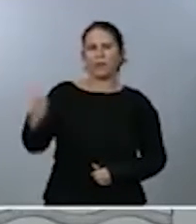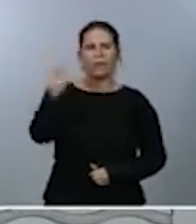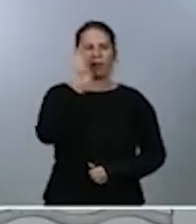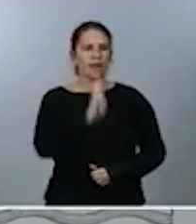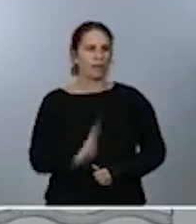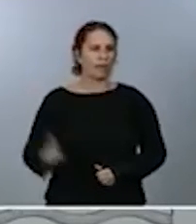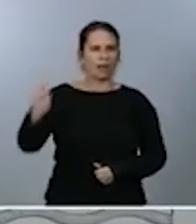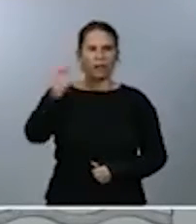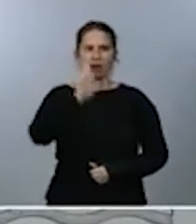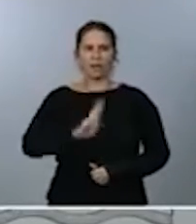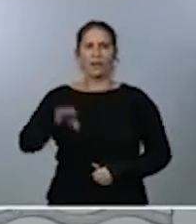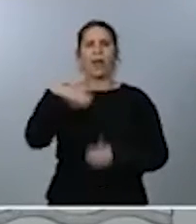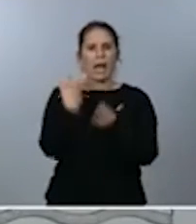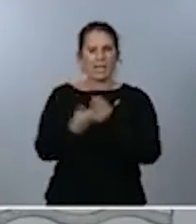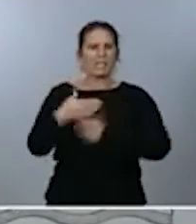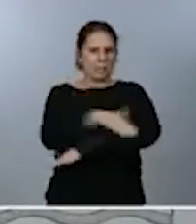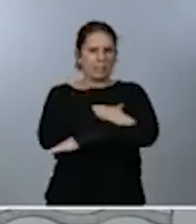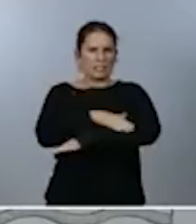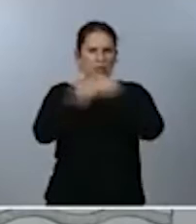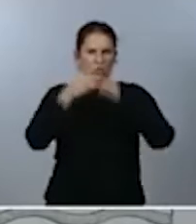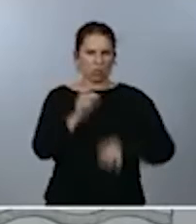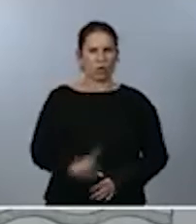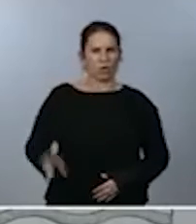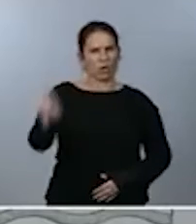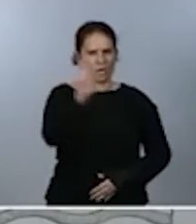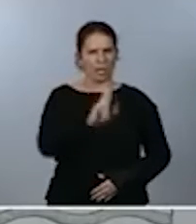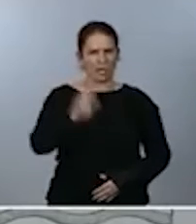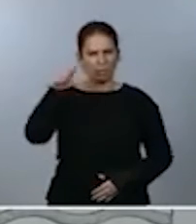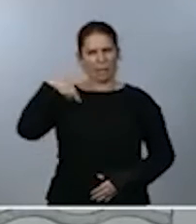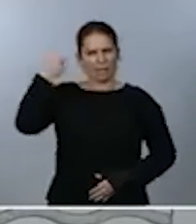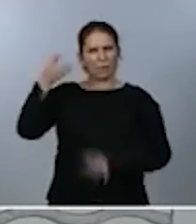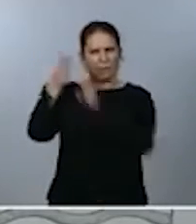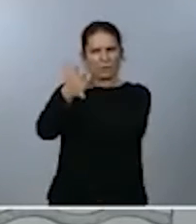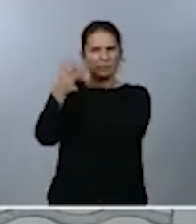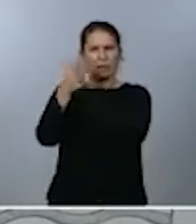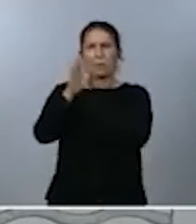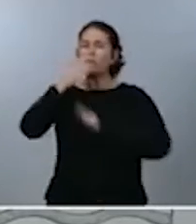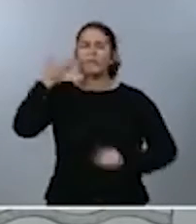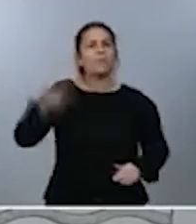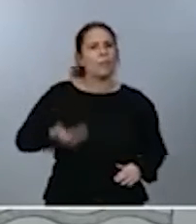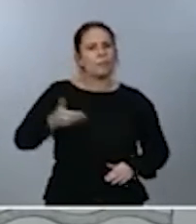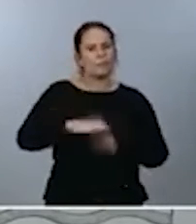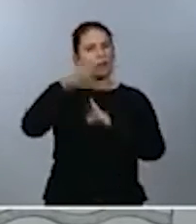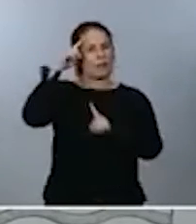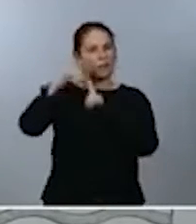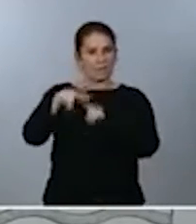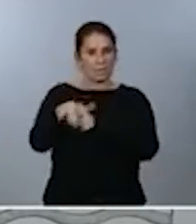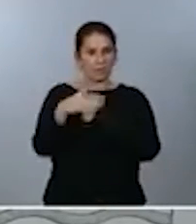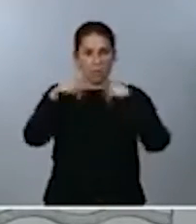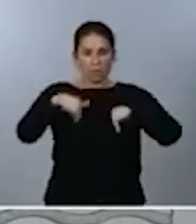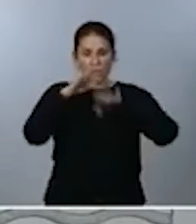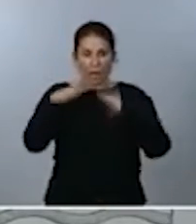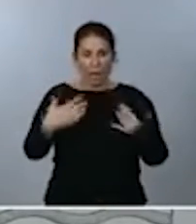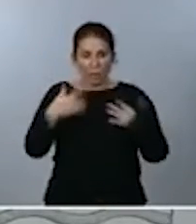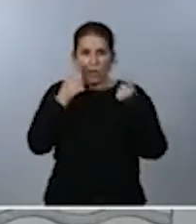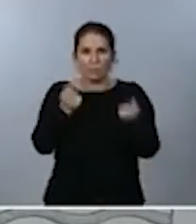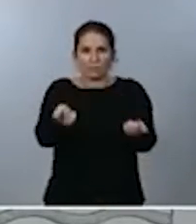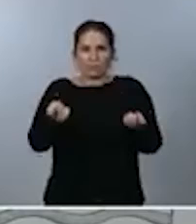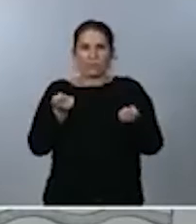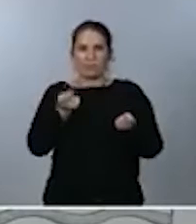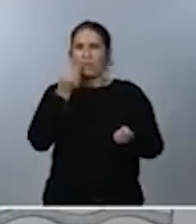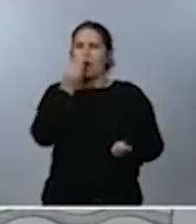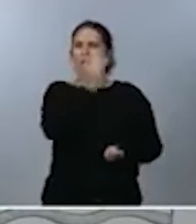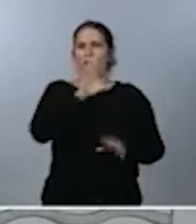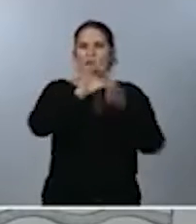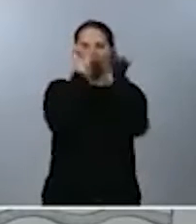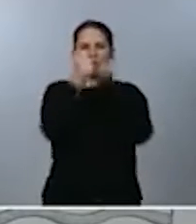ministro lo reiterará, pero es fundamental para que esta situación la podamos conducir de la mejor manera posible, que todos y cada